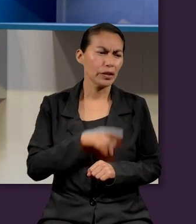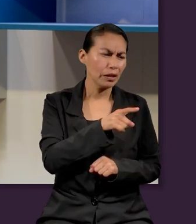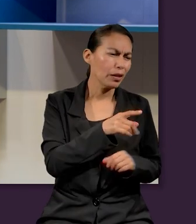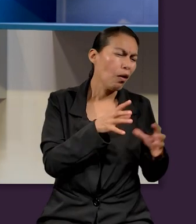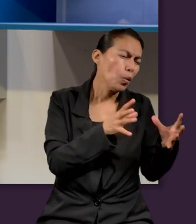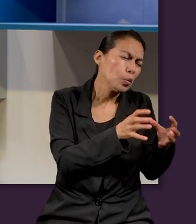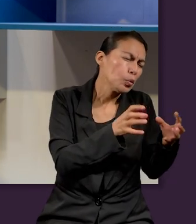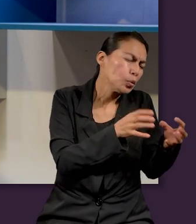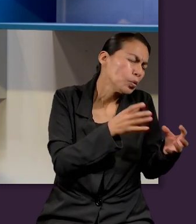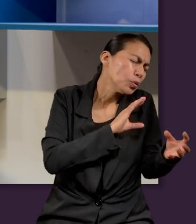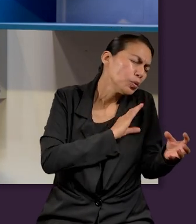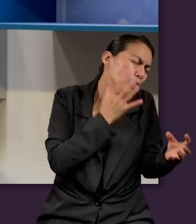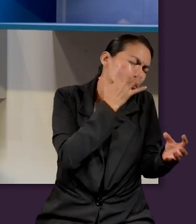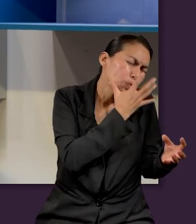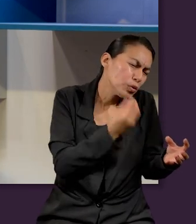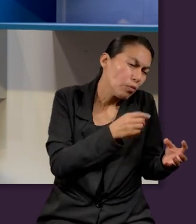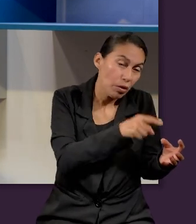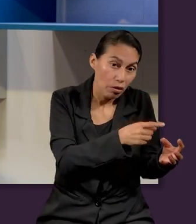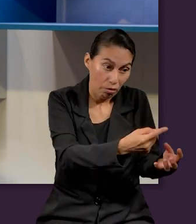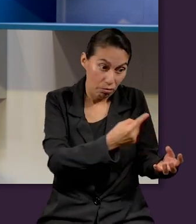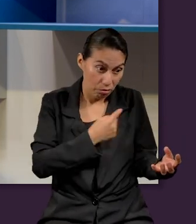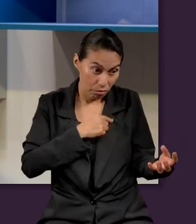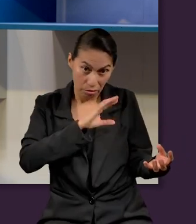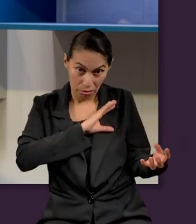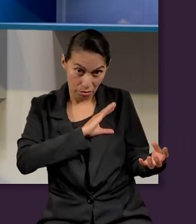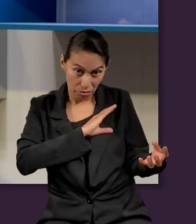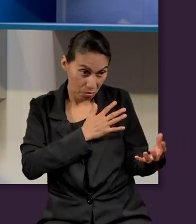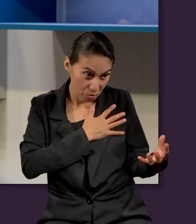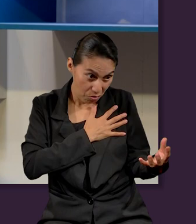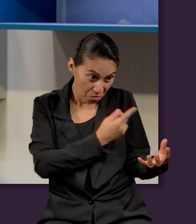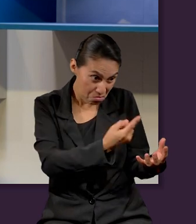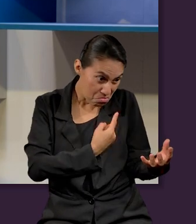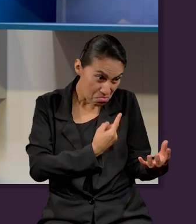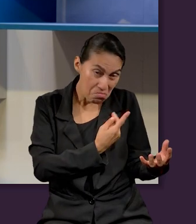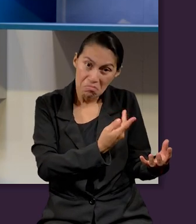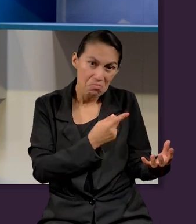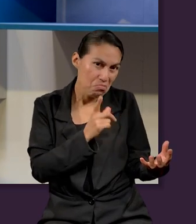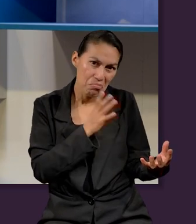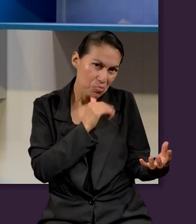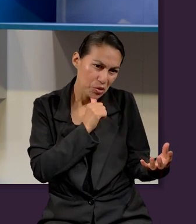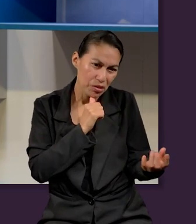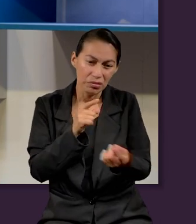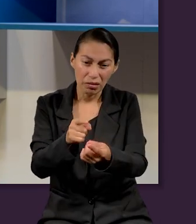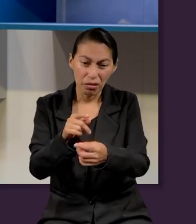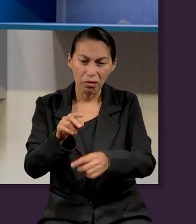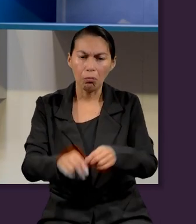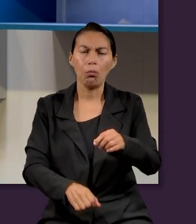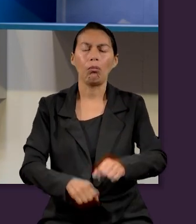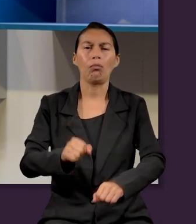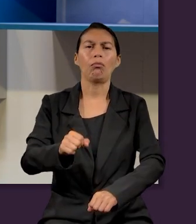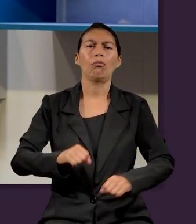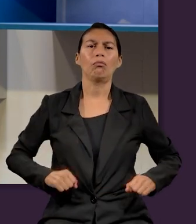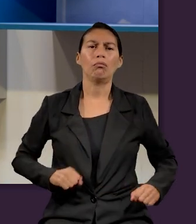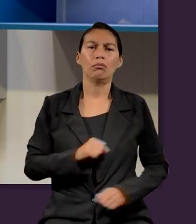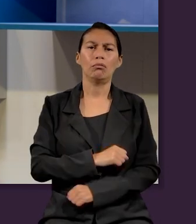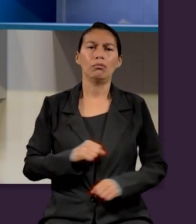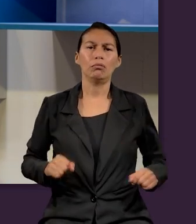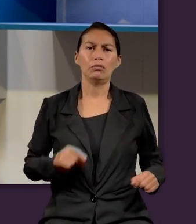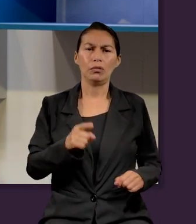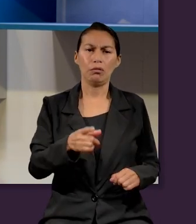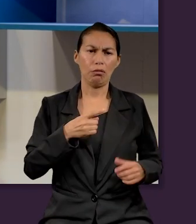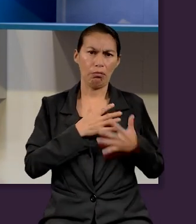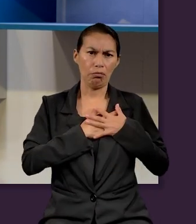O uno de adeveras. Por más que esté esponjocito el perrito de peluche o por más que el robot pueda hacer muchas cosas,